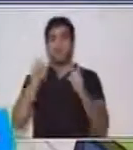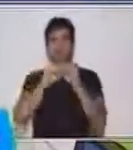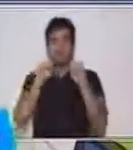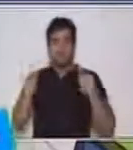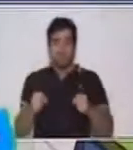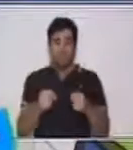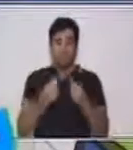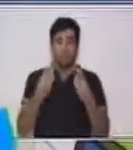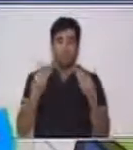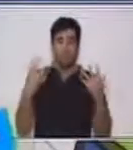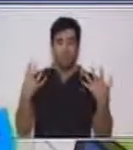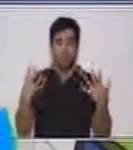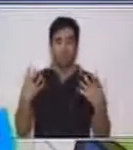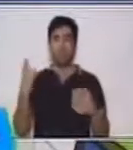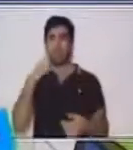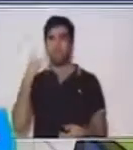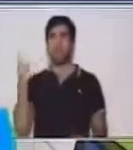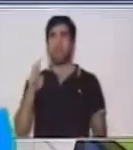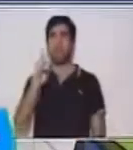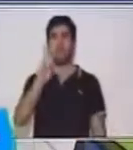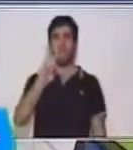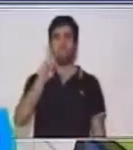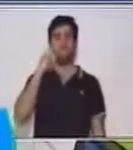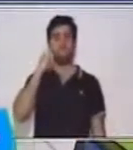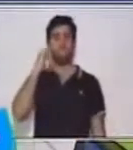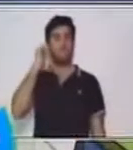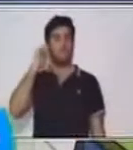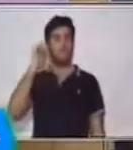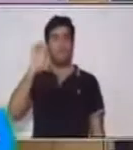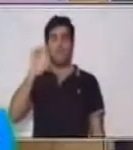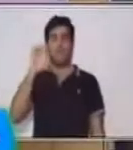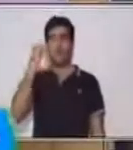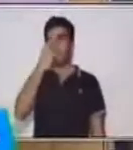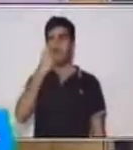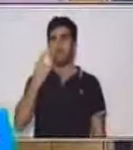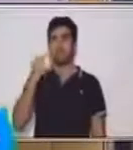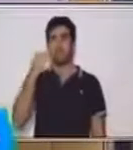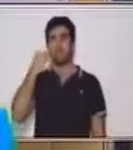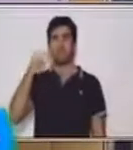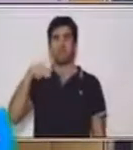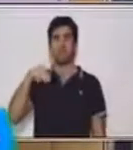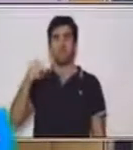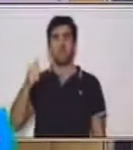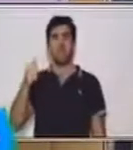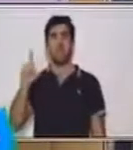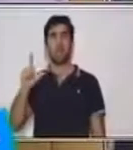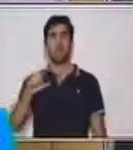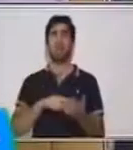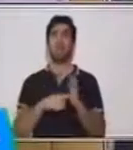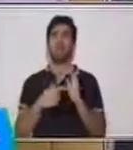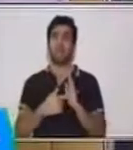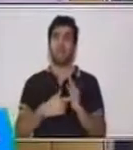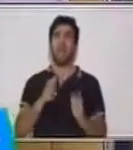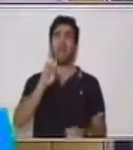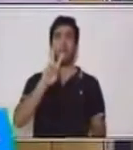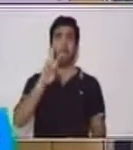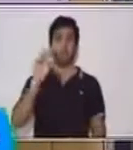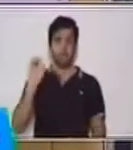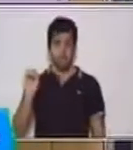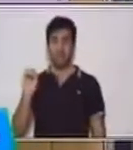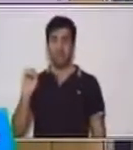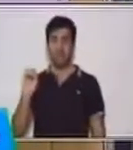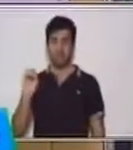vigesimal. Vigesimal indica veinte. Nosotros nos basamos en un sistema de numeración decimal,